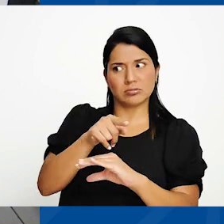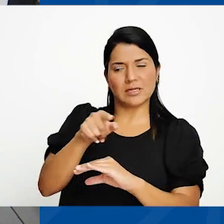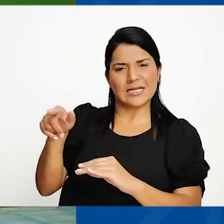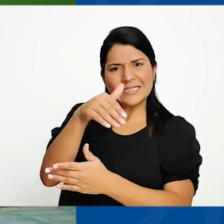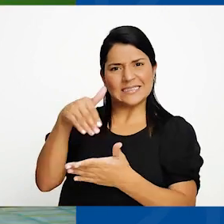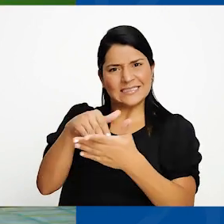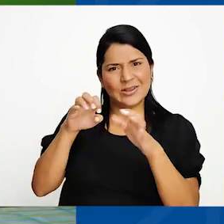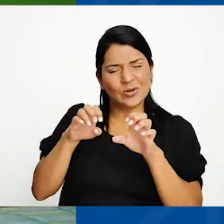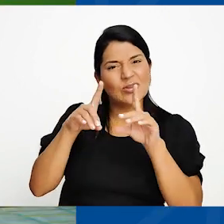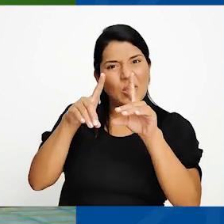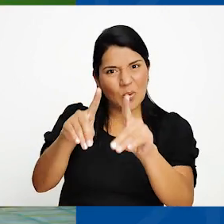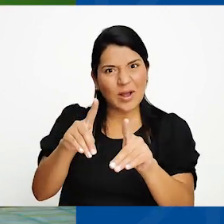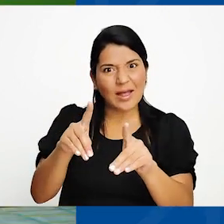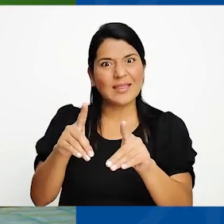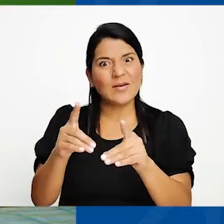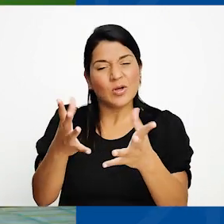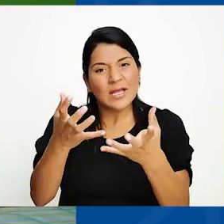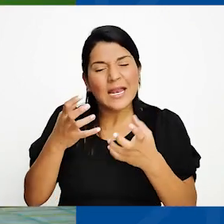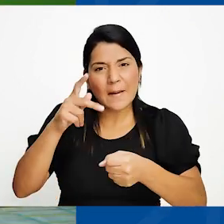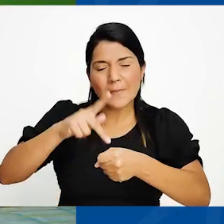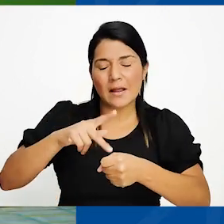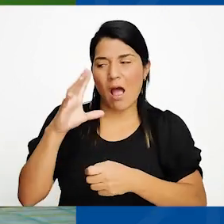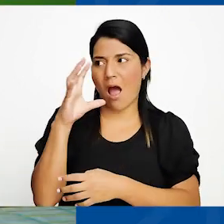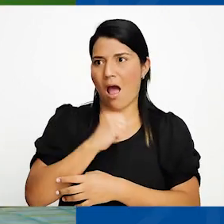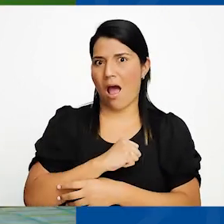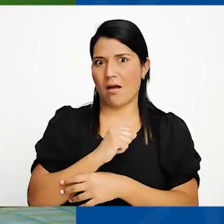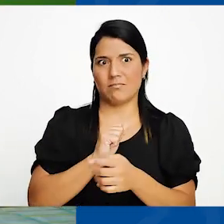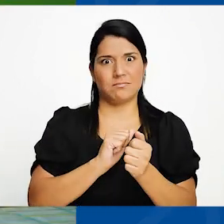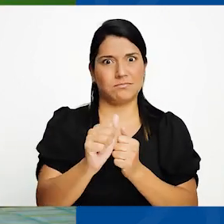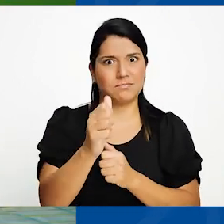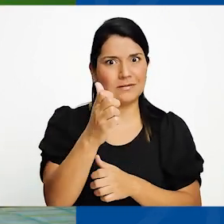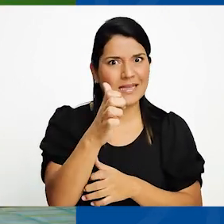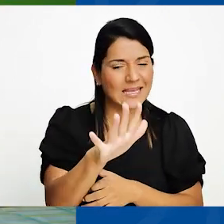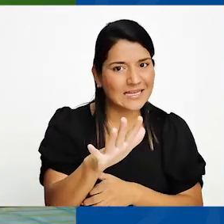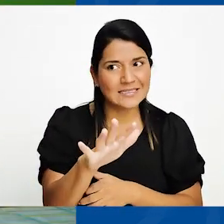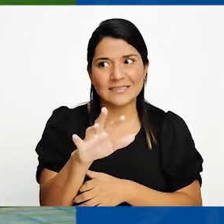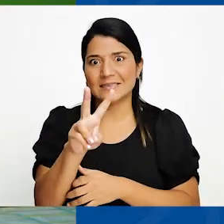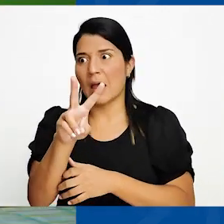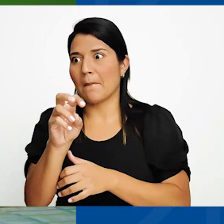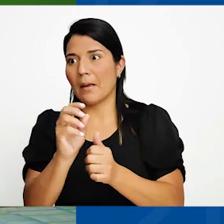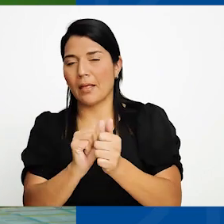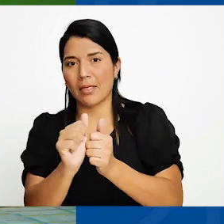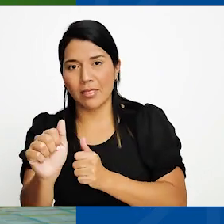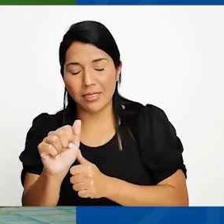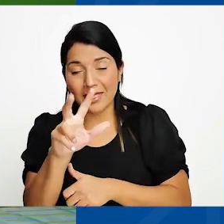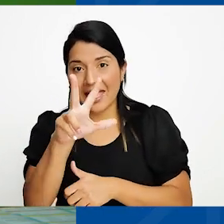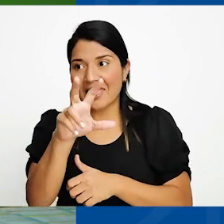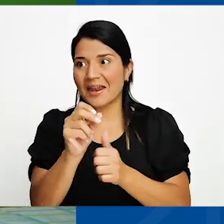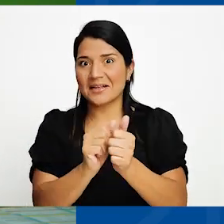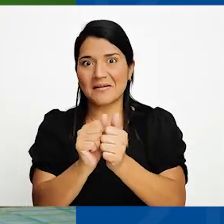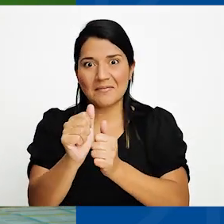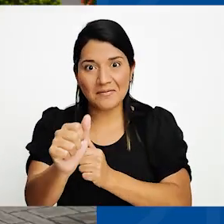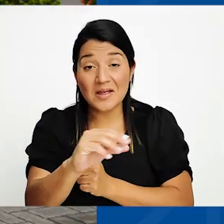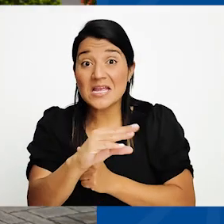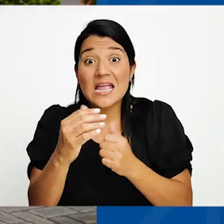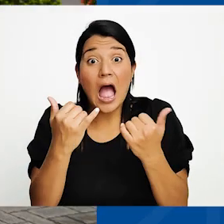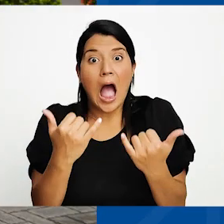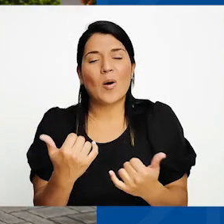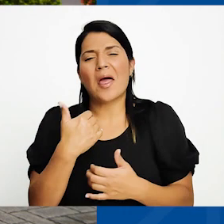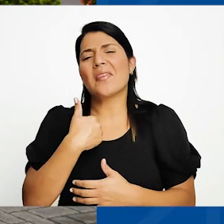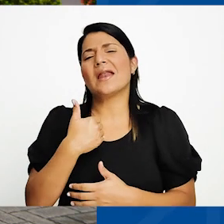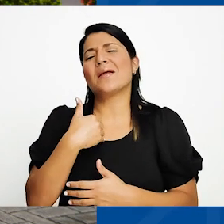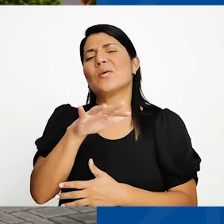que 15 ya se nos estaba quedando corto. Luego que 20 se nos estaba quedando corto. Luego que 30 se nos estaba quedando corto. Y hoy tenemos